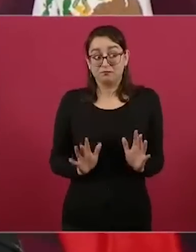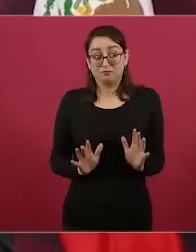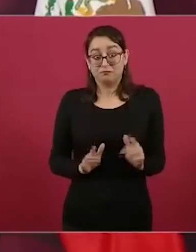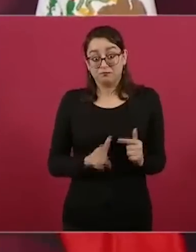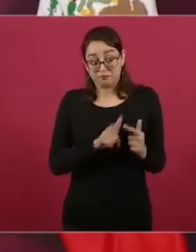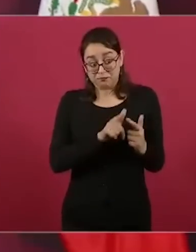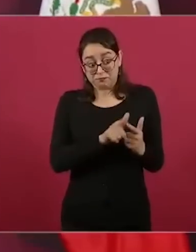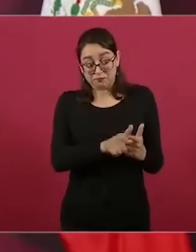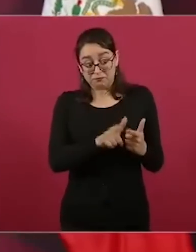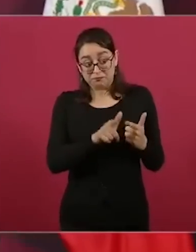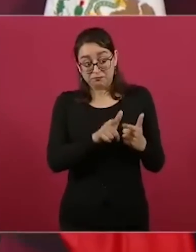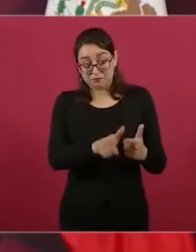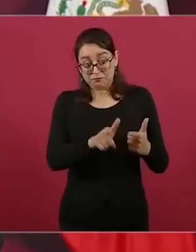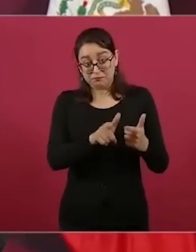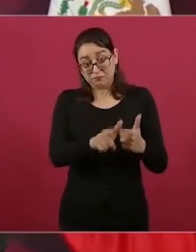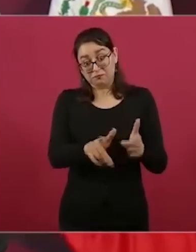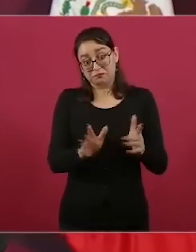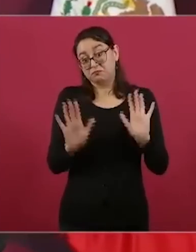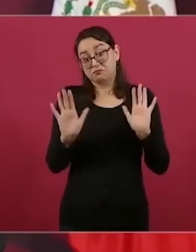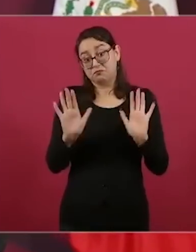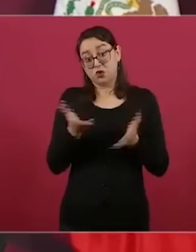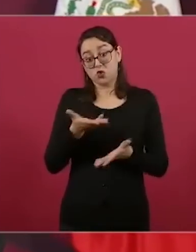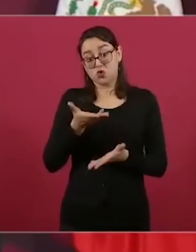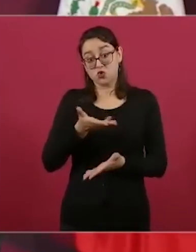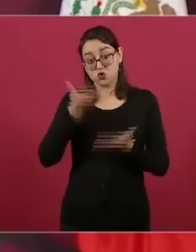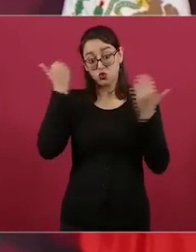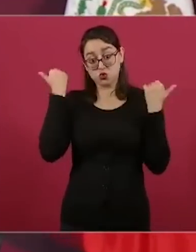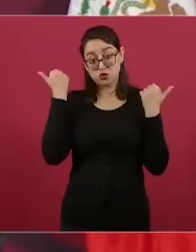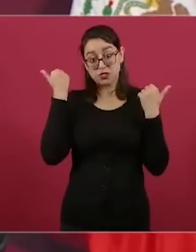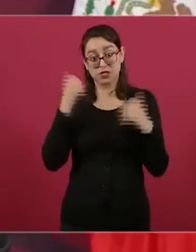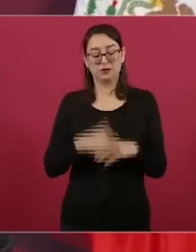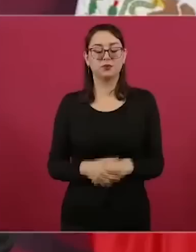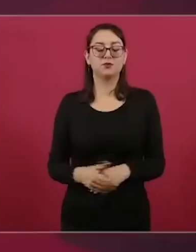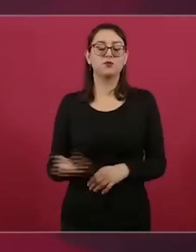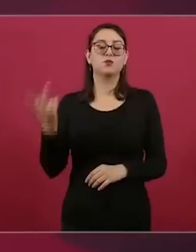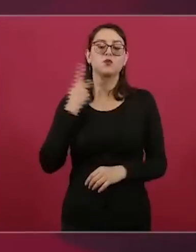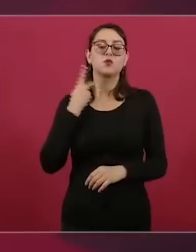porque también política es tiempo,